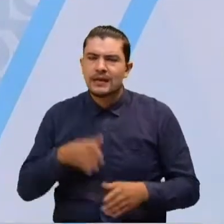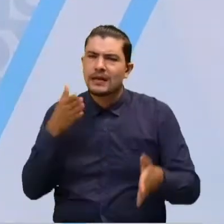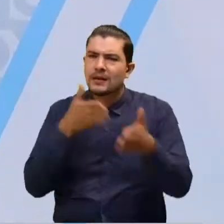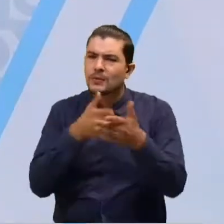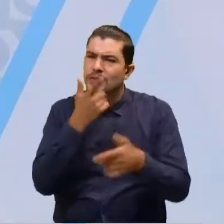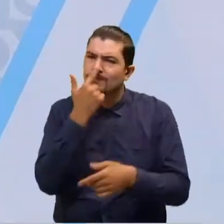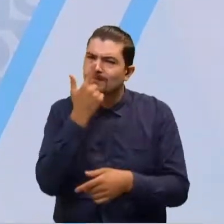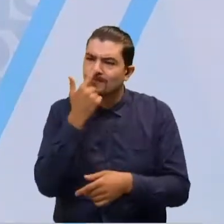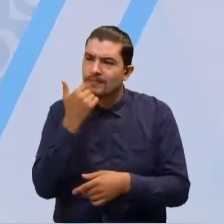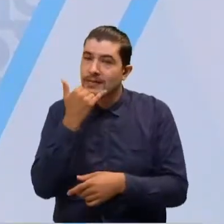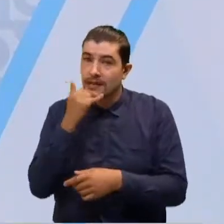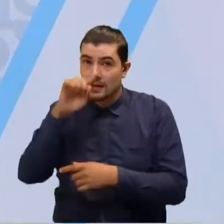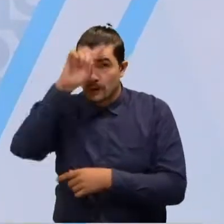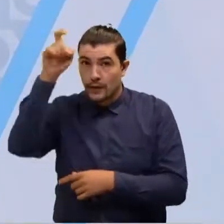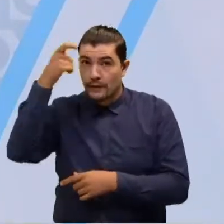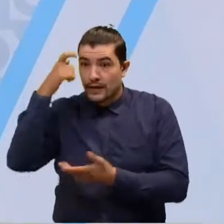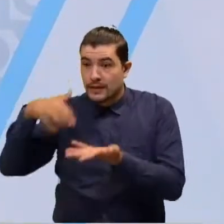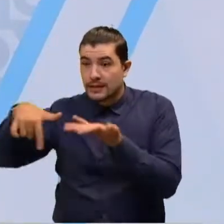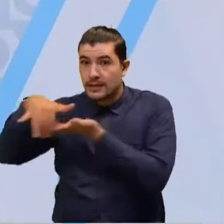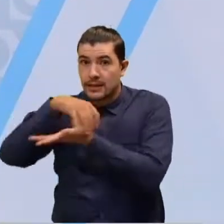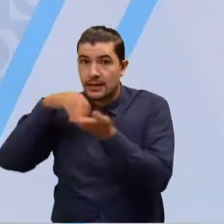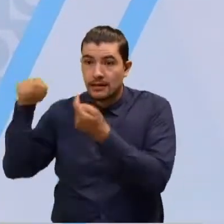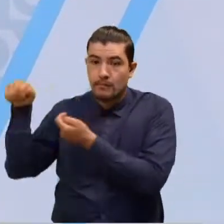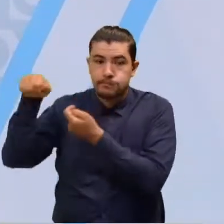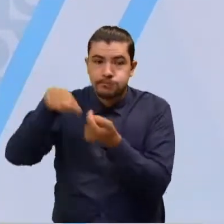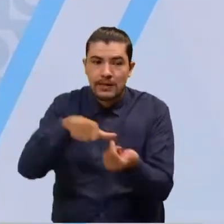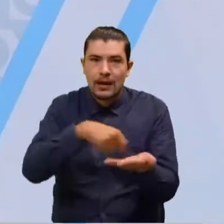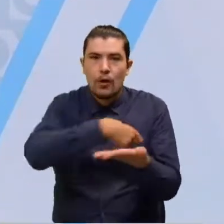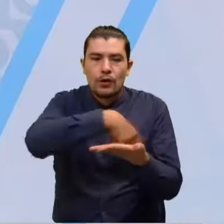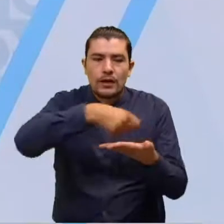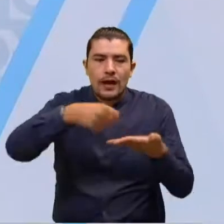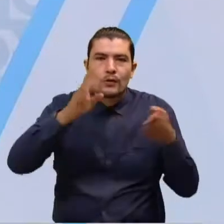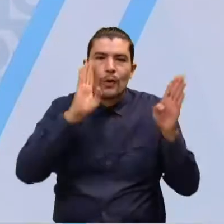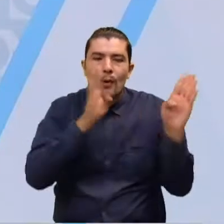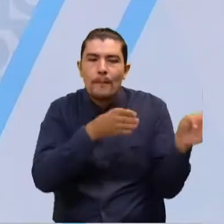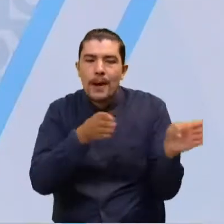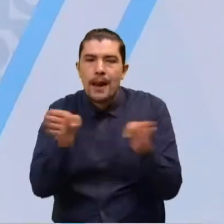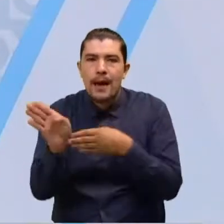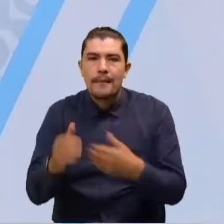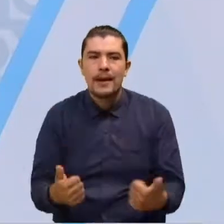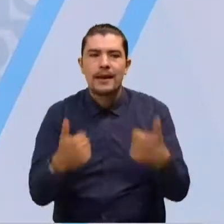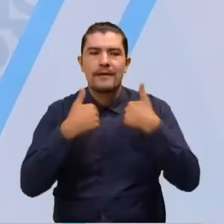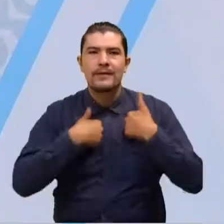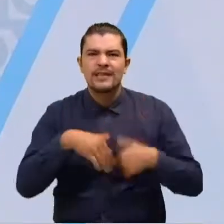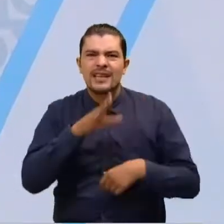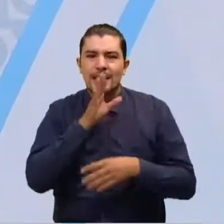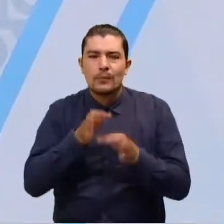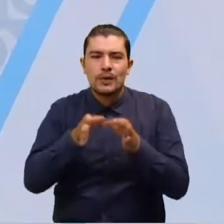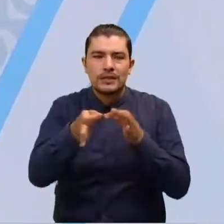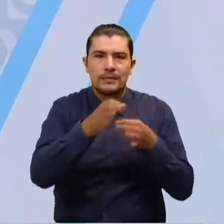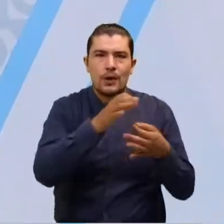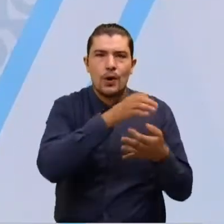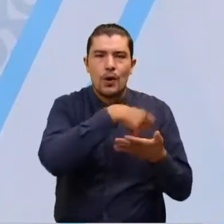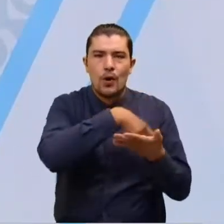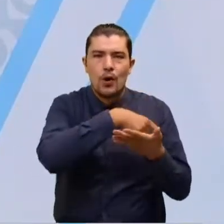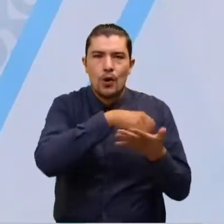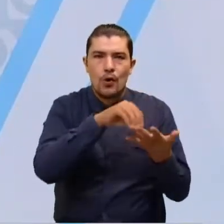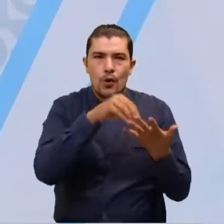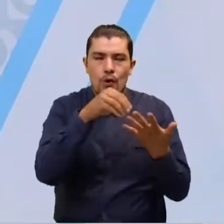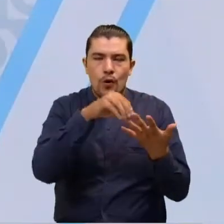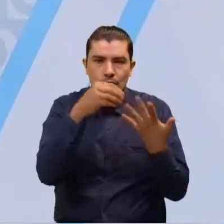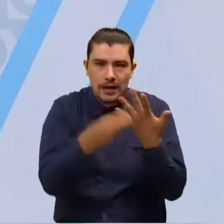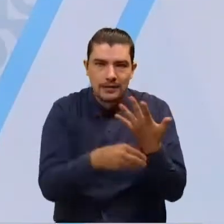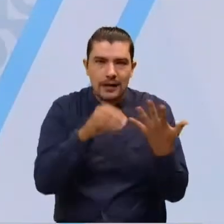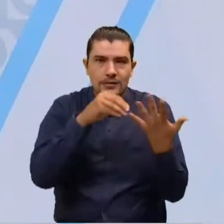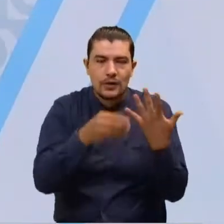la gobernación de Santander destinó un presupuesto a través de contrato plan que beneficia a los municipios de contratación, el Guacamayo y Santa